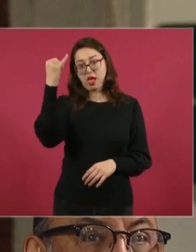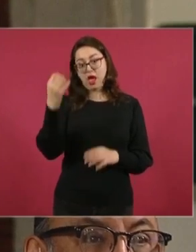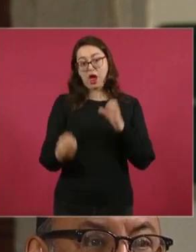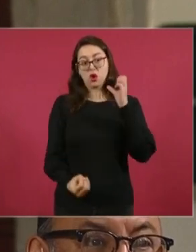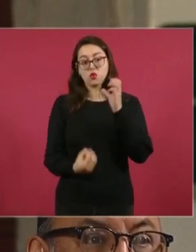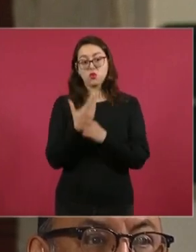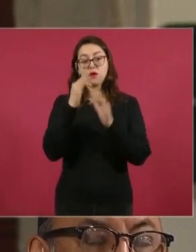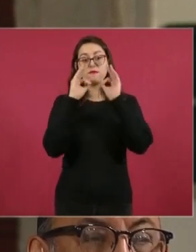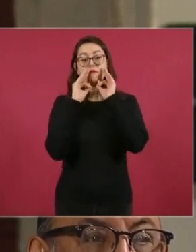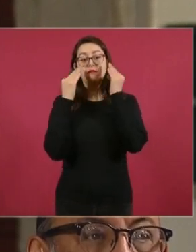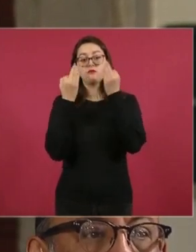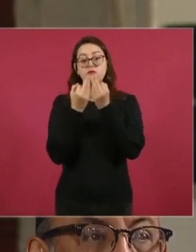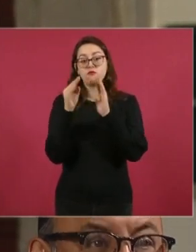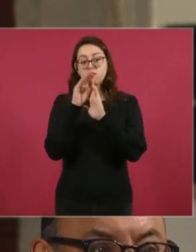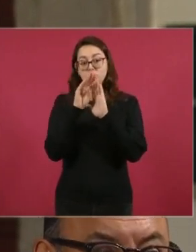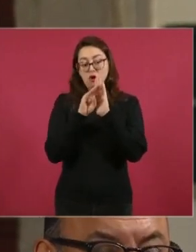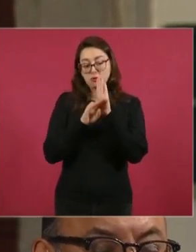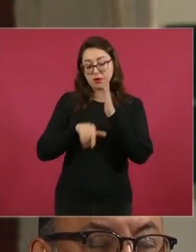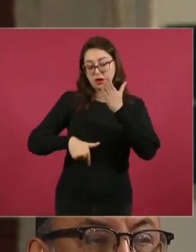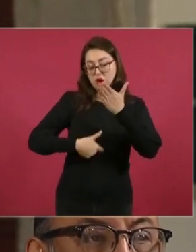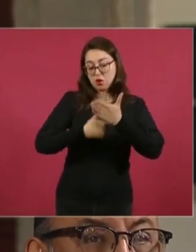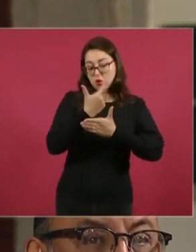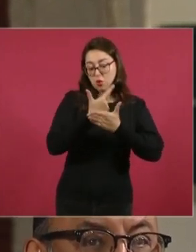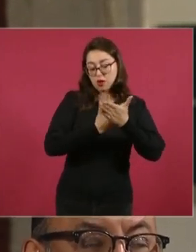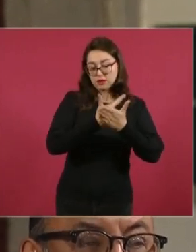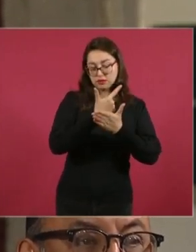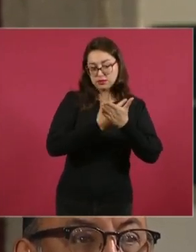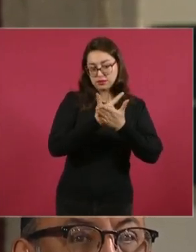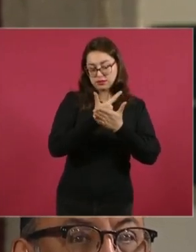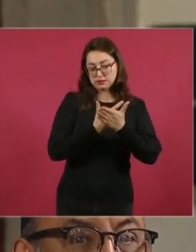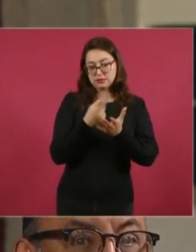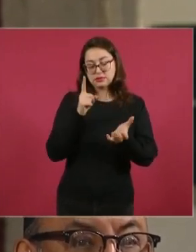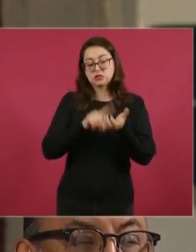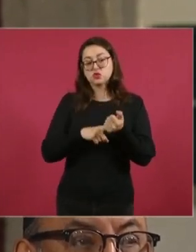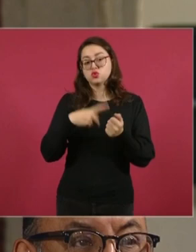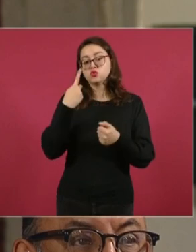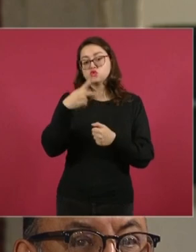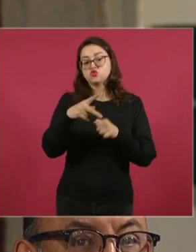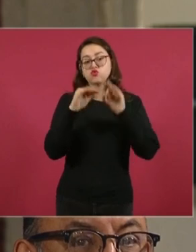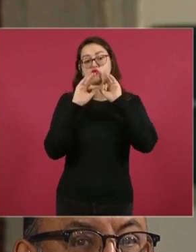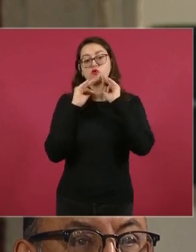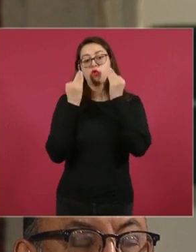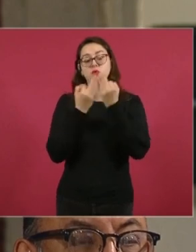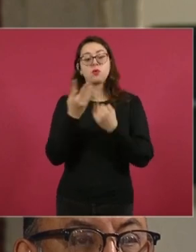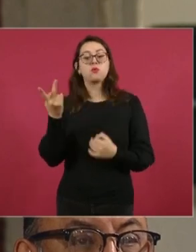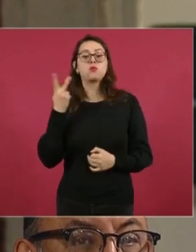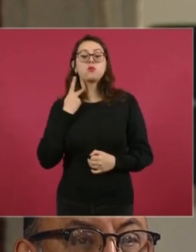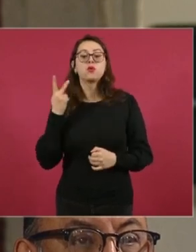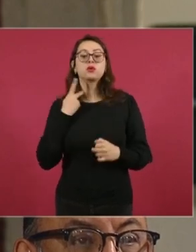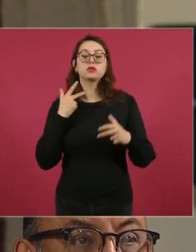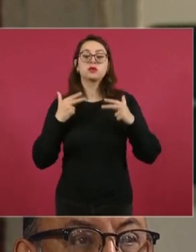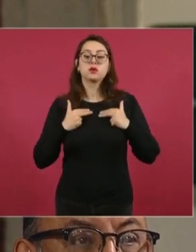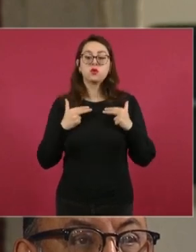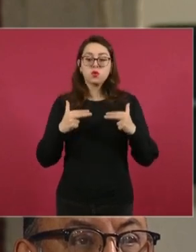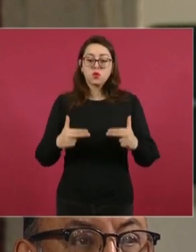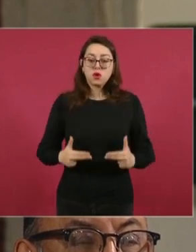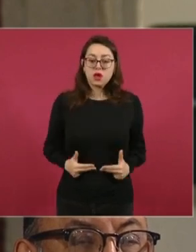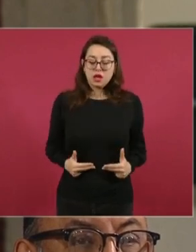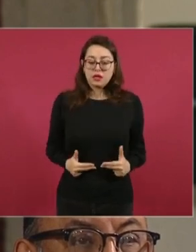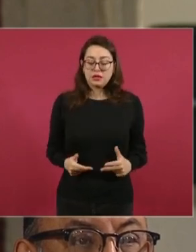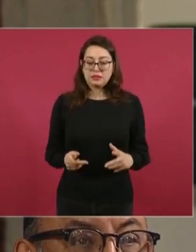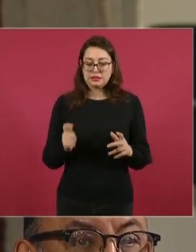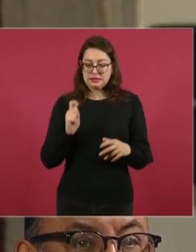esto que usted ha bautizado como el humanismo mexicano, en donde hablaba, bueno, de que no se trata solamente de cuantificar el